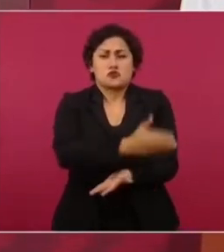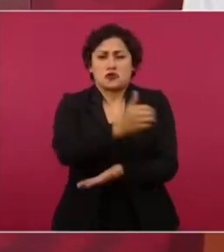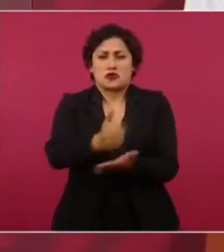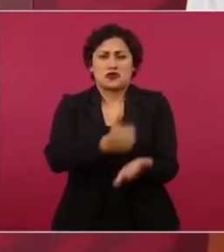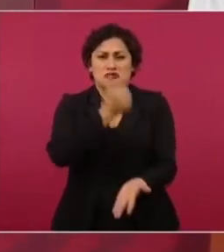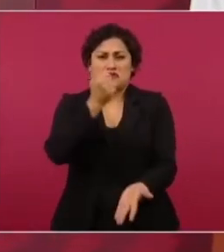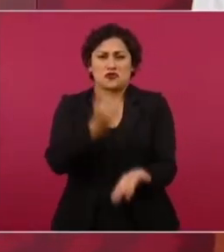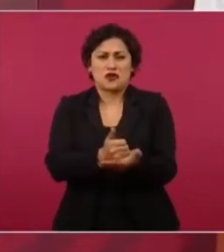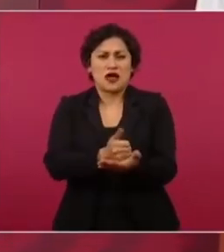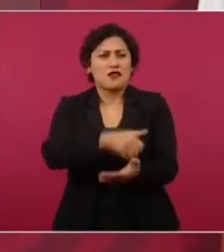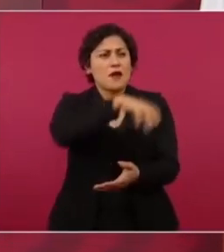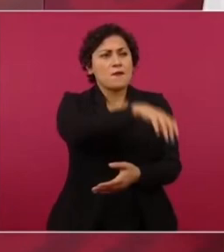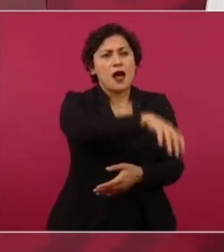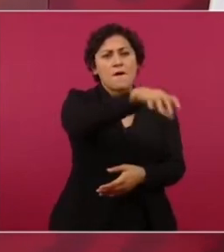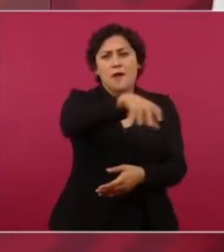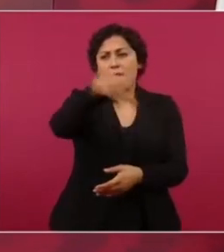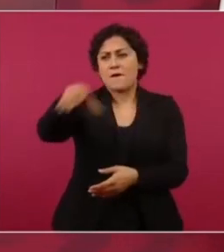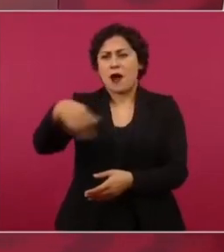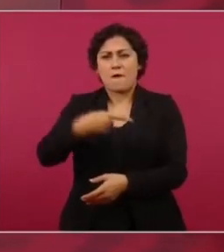pobres